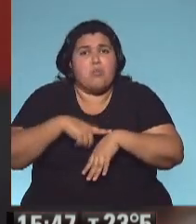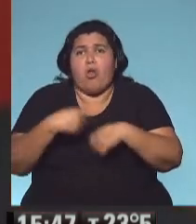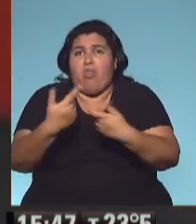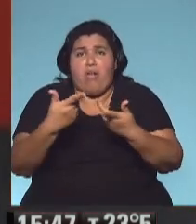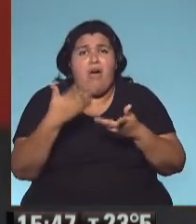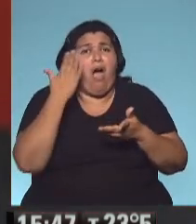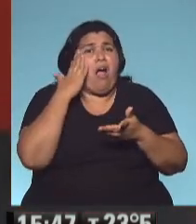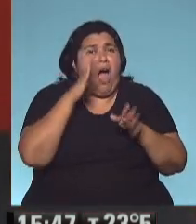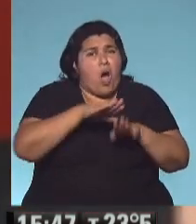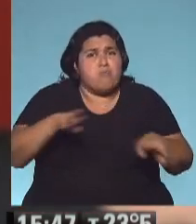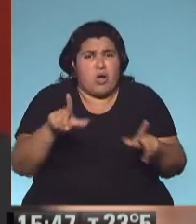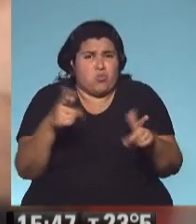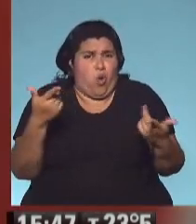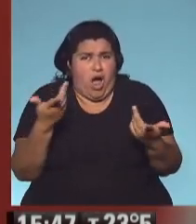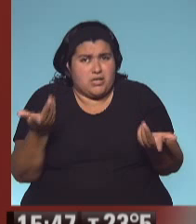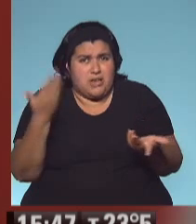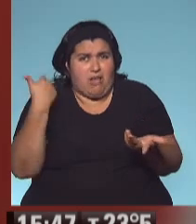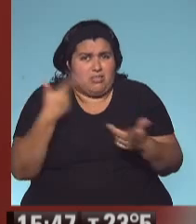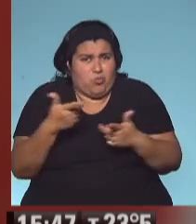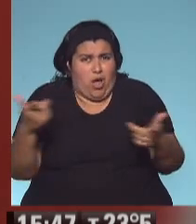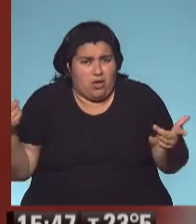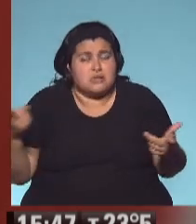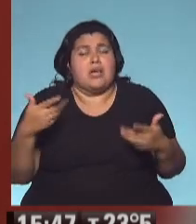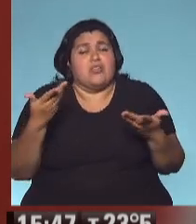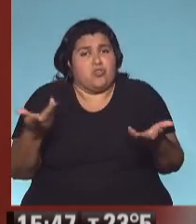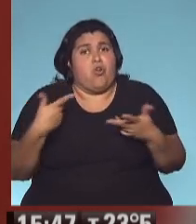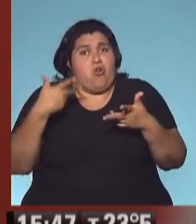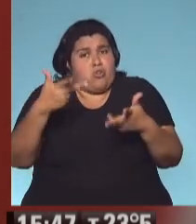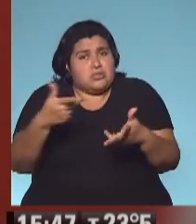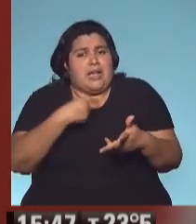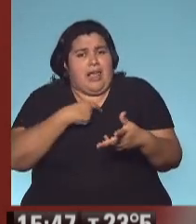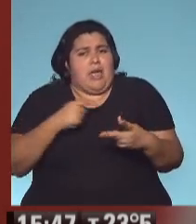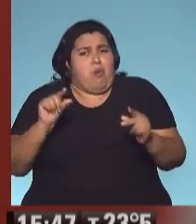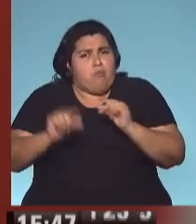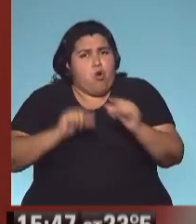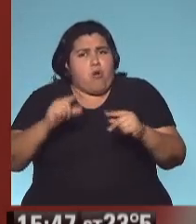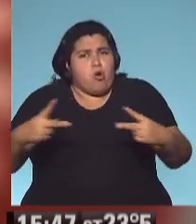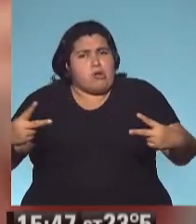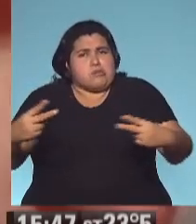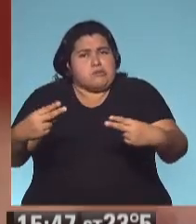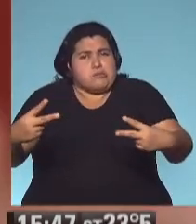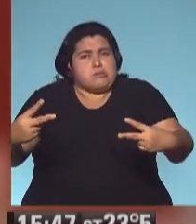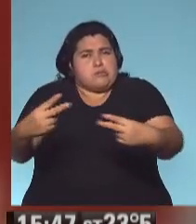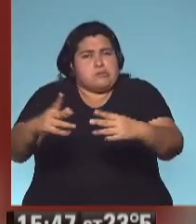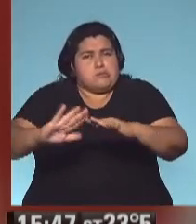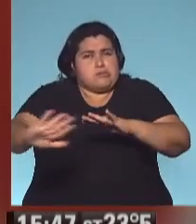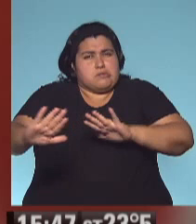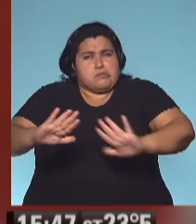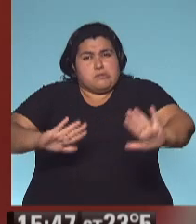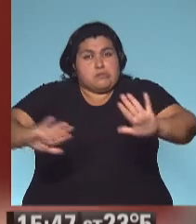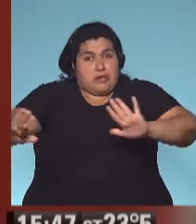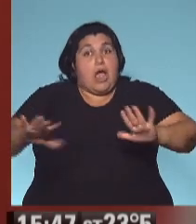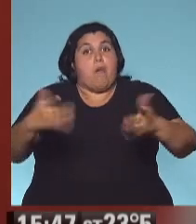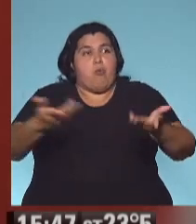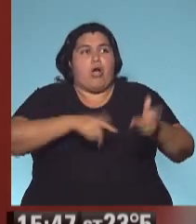no habría suficientes camas. Entonces, es por eso que queremos mitigarlo, mientras los científicos, por un lado, buscan la